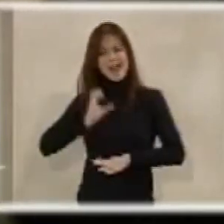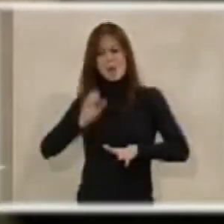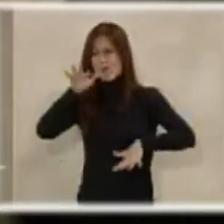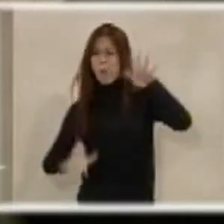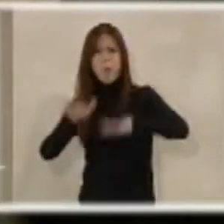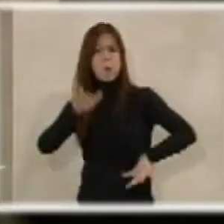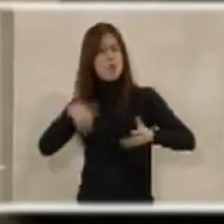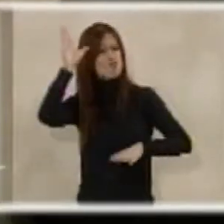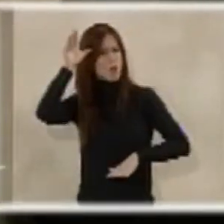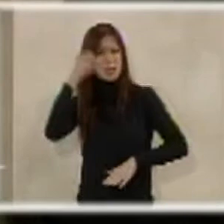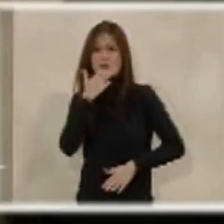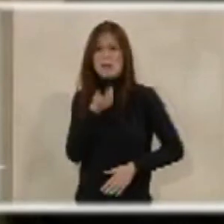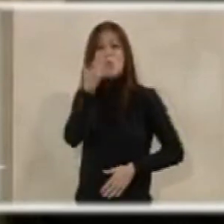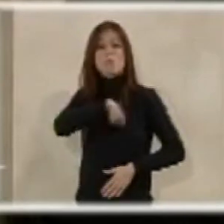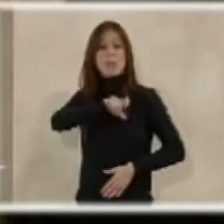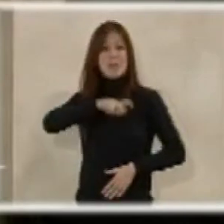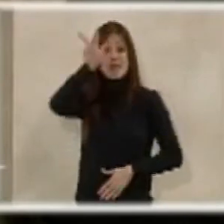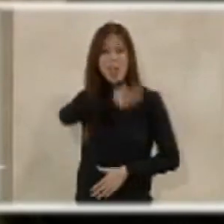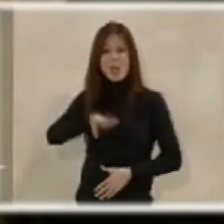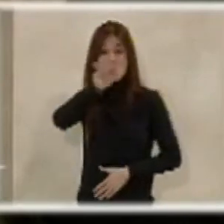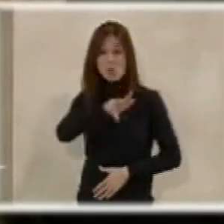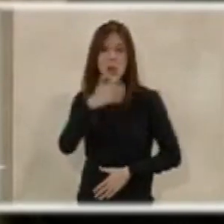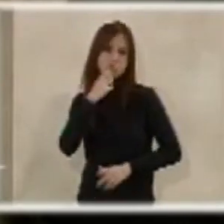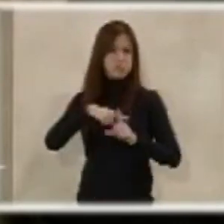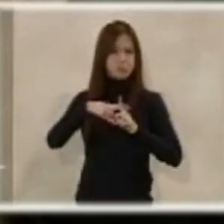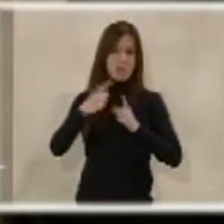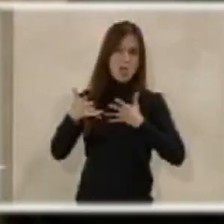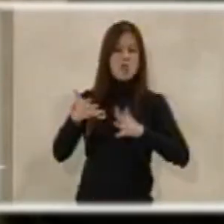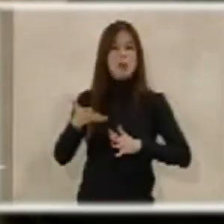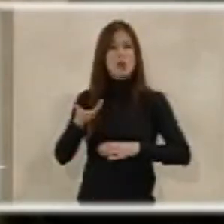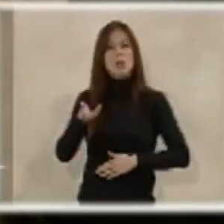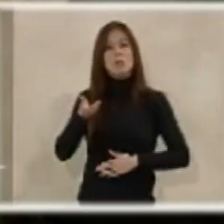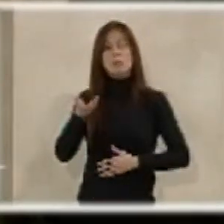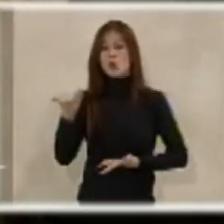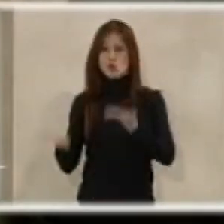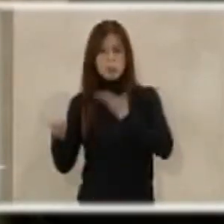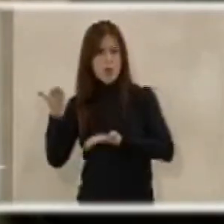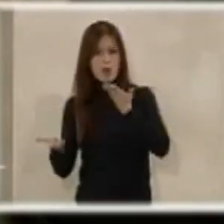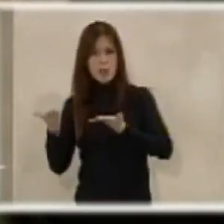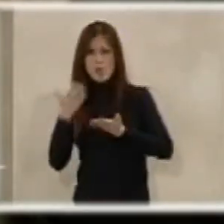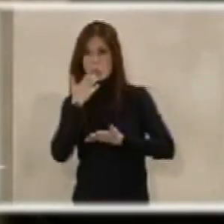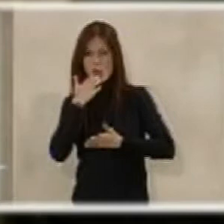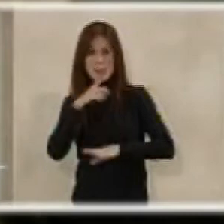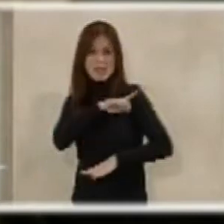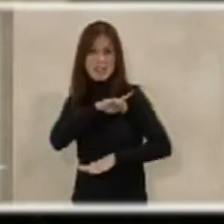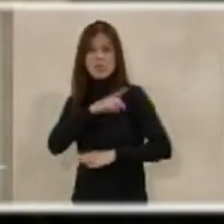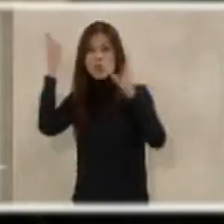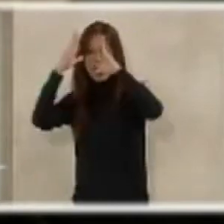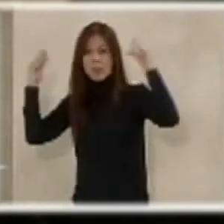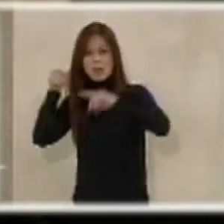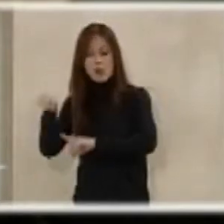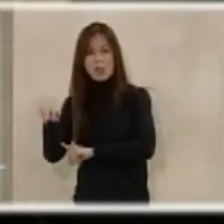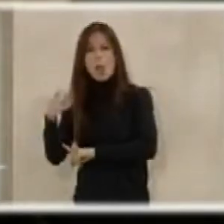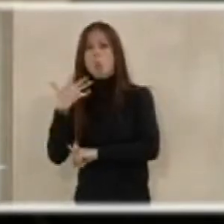Un policía nacional, en una escala media, equiparable a un teniente en la Guardia Civil,